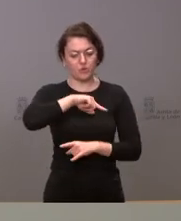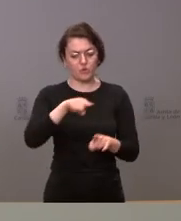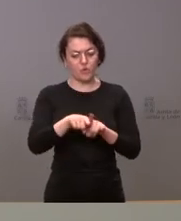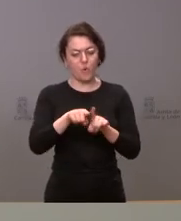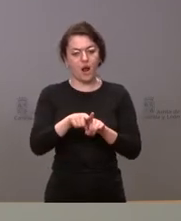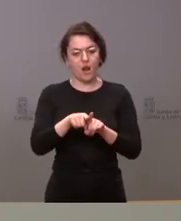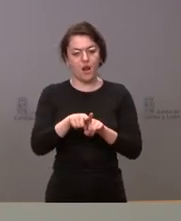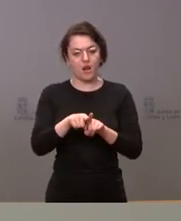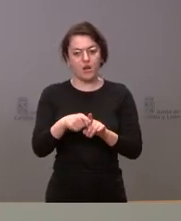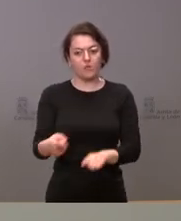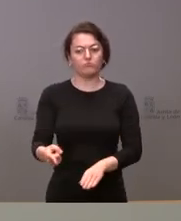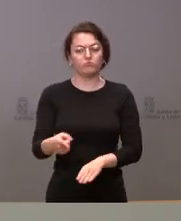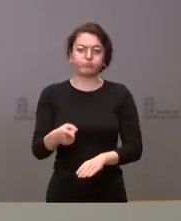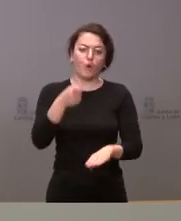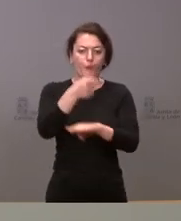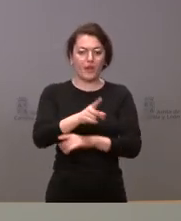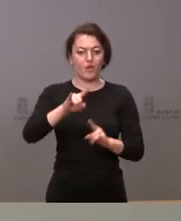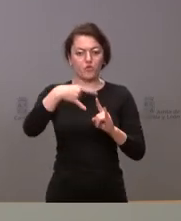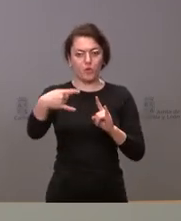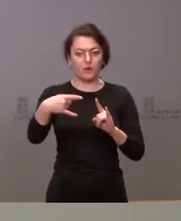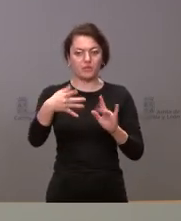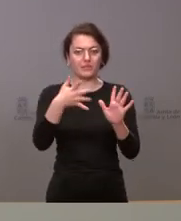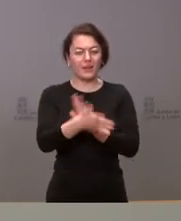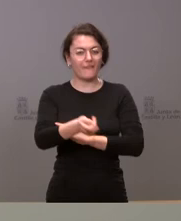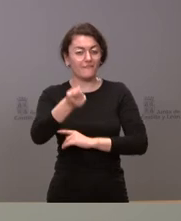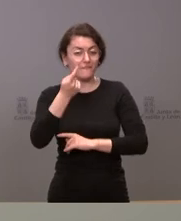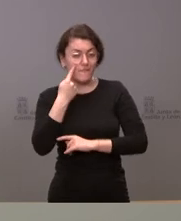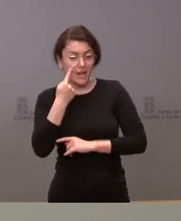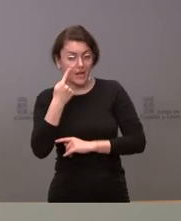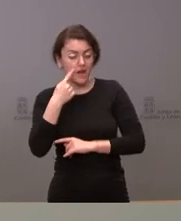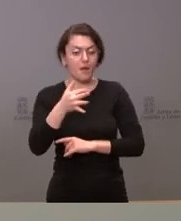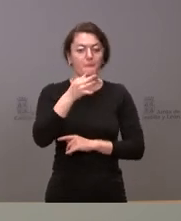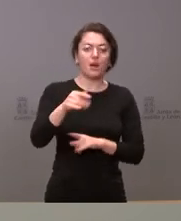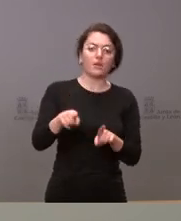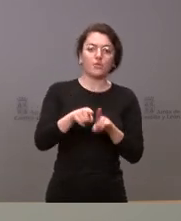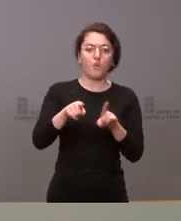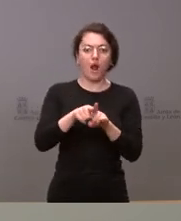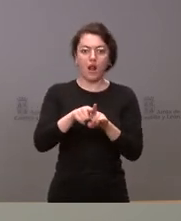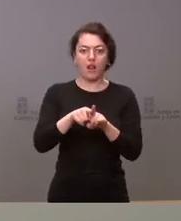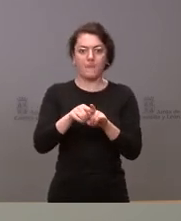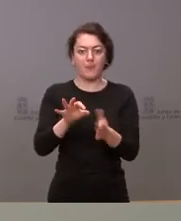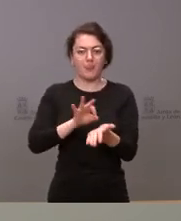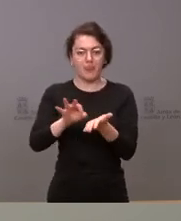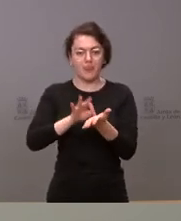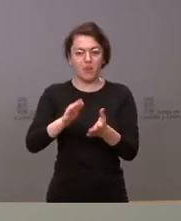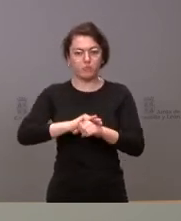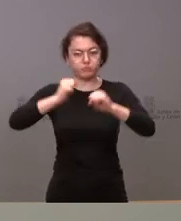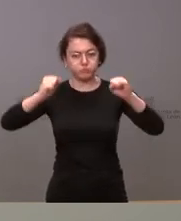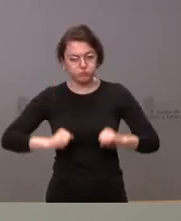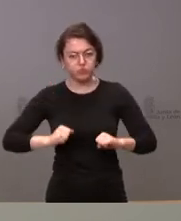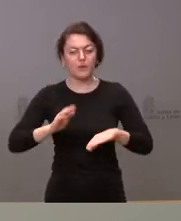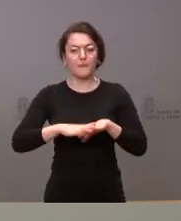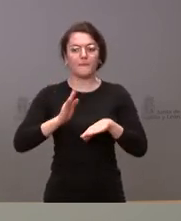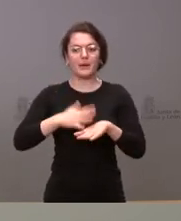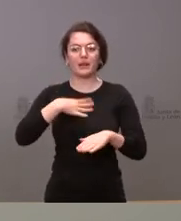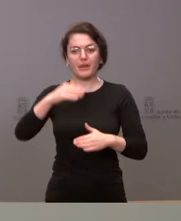de cerca los datos pero también ir consolidando garantizando nuestros procedimientos nuestros servicios públicos para atender a las personas que vienen algo que